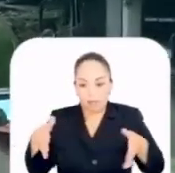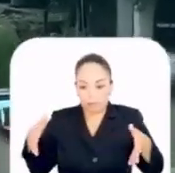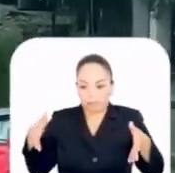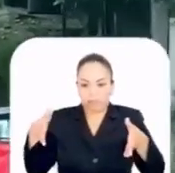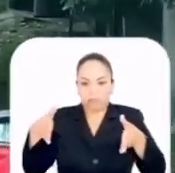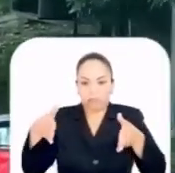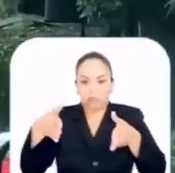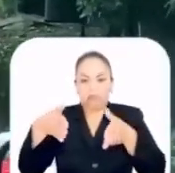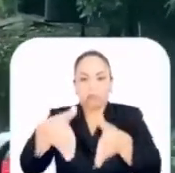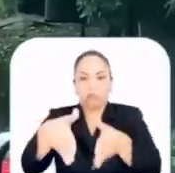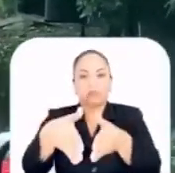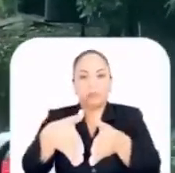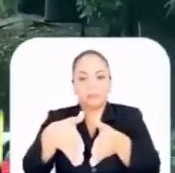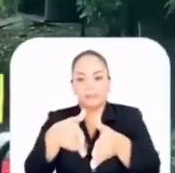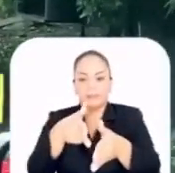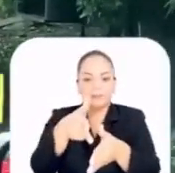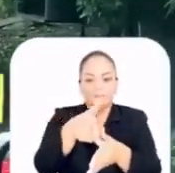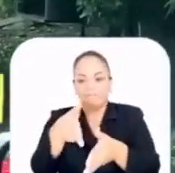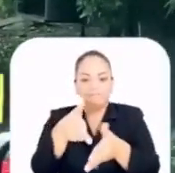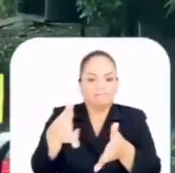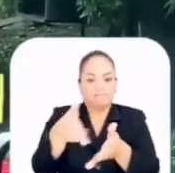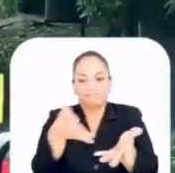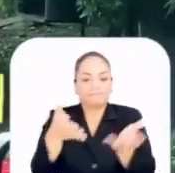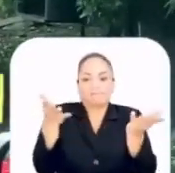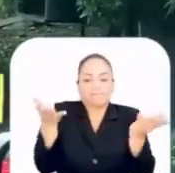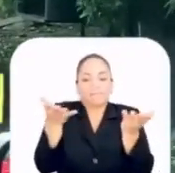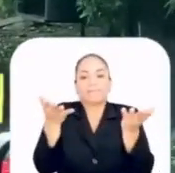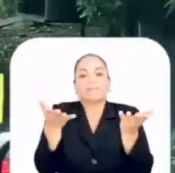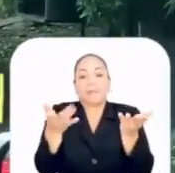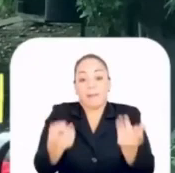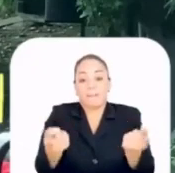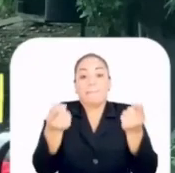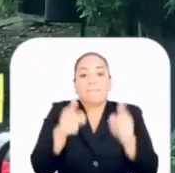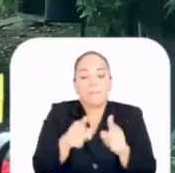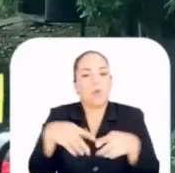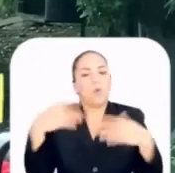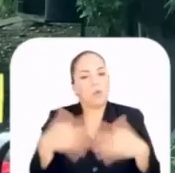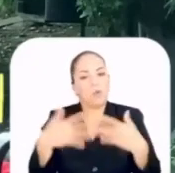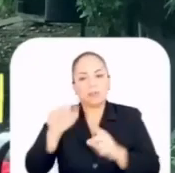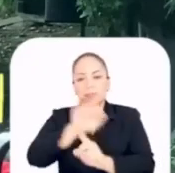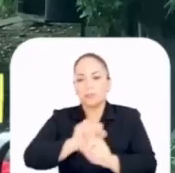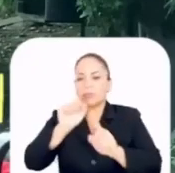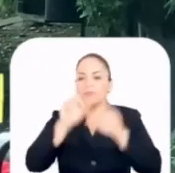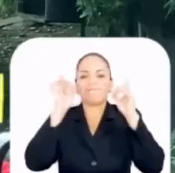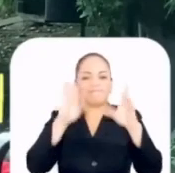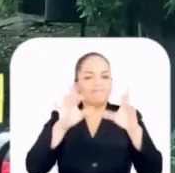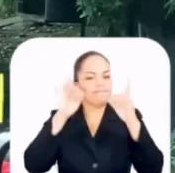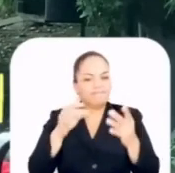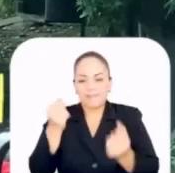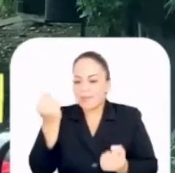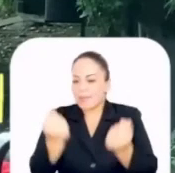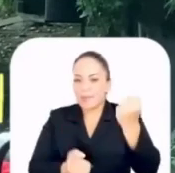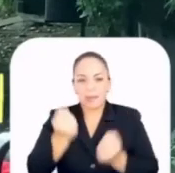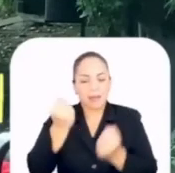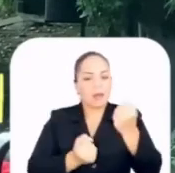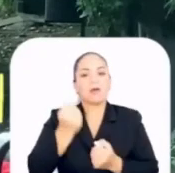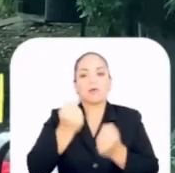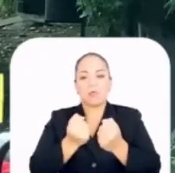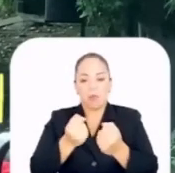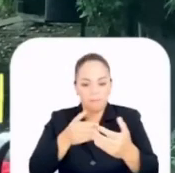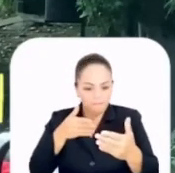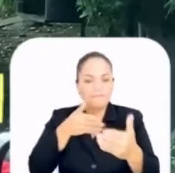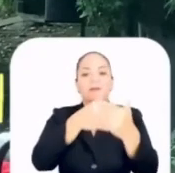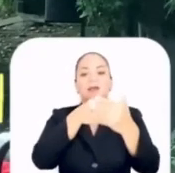uno solo, generando un cuello de botella. Cuando esto ocurre, se genera un colapso vehicular, que no solo